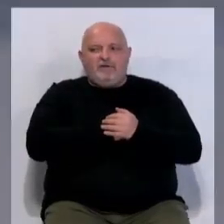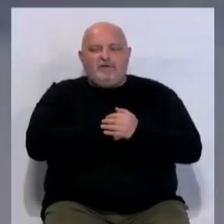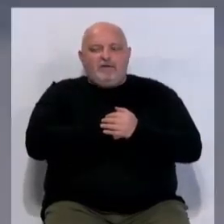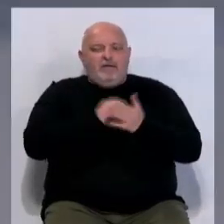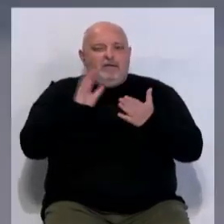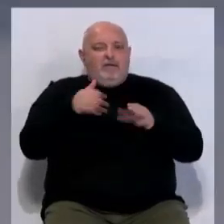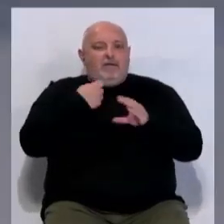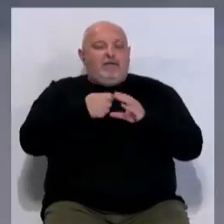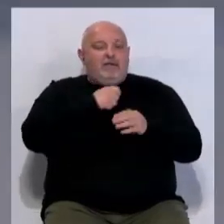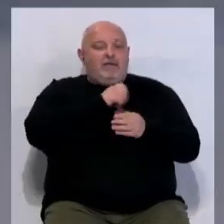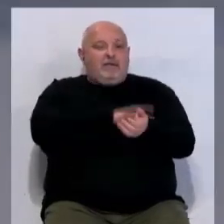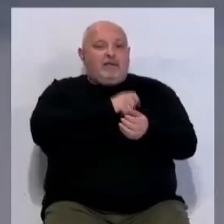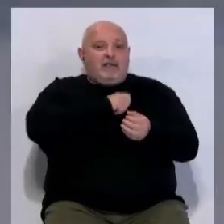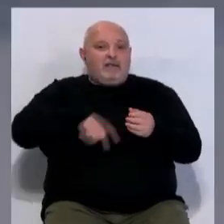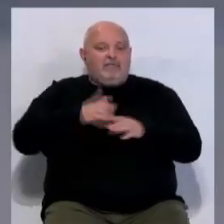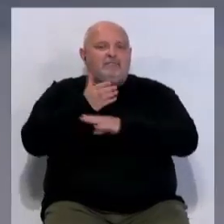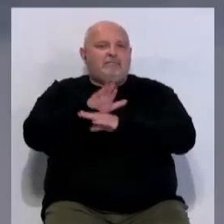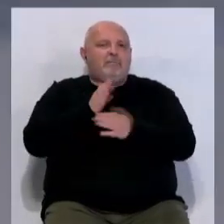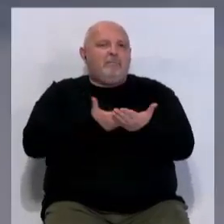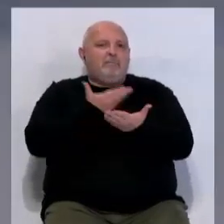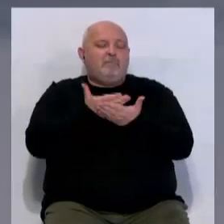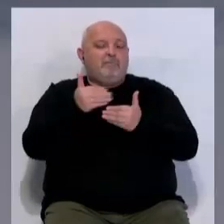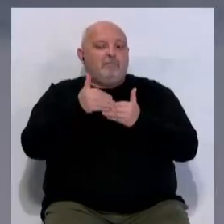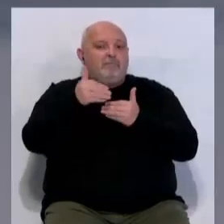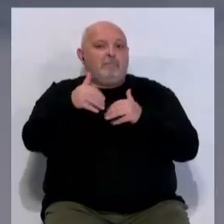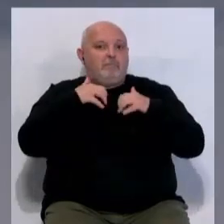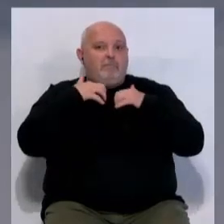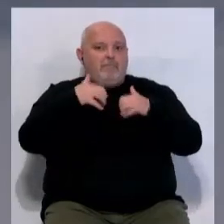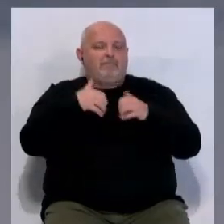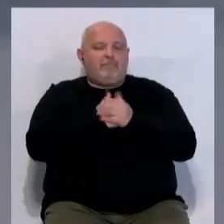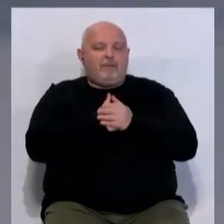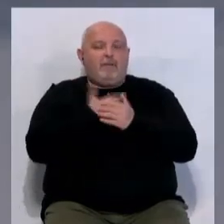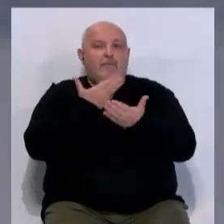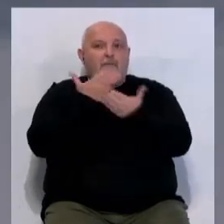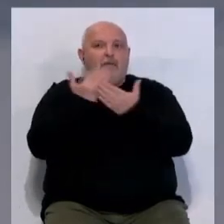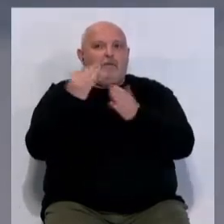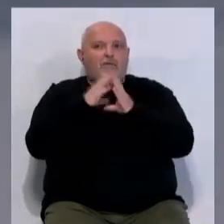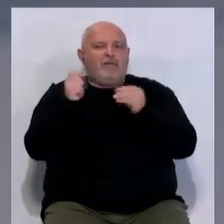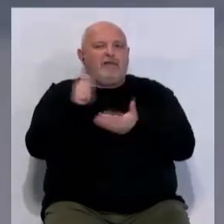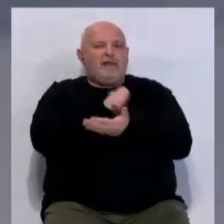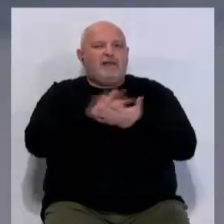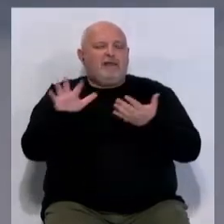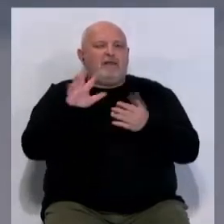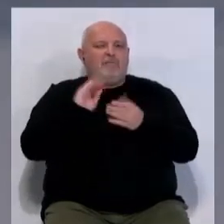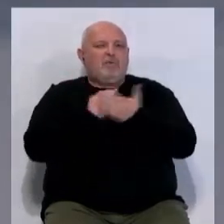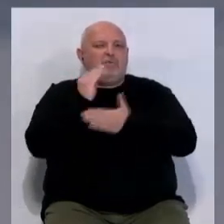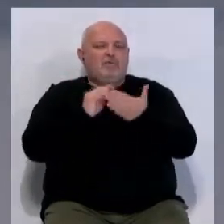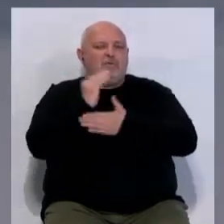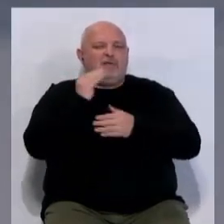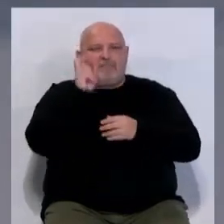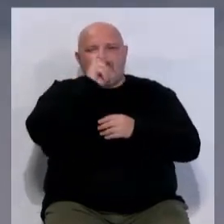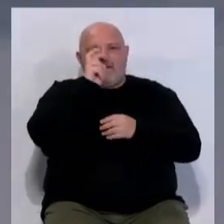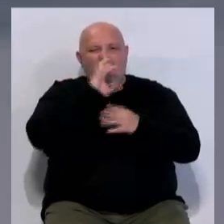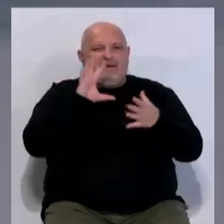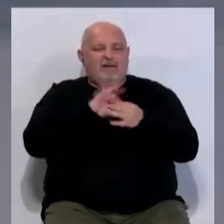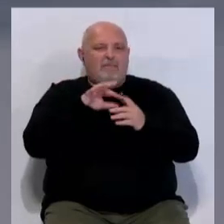Y adelante, Izquierda Gaditana ha presentado sus propuestas para el próximo Pleno. instado a la Junta la gratuidad de los productos menstruales que